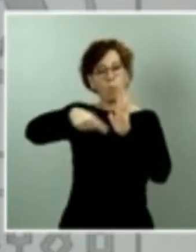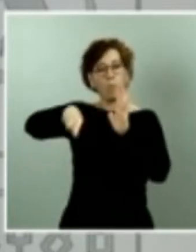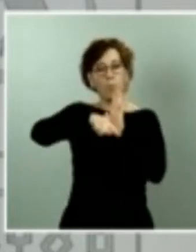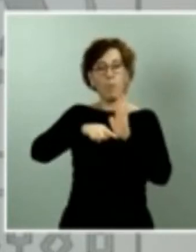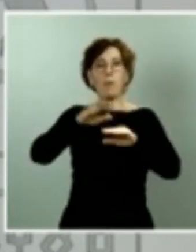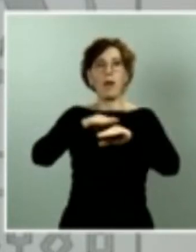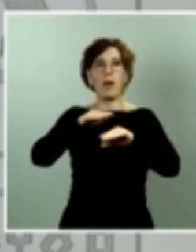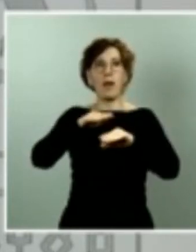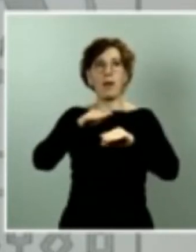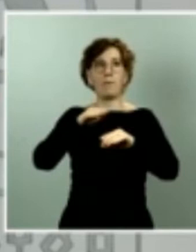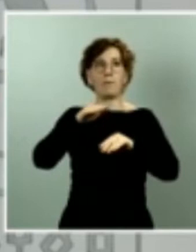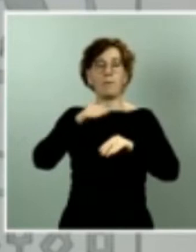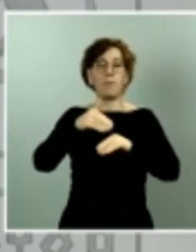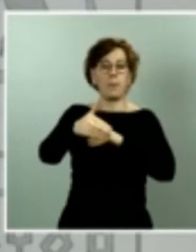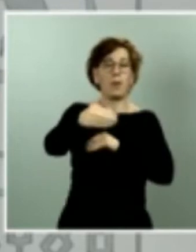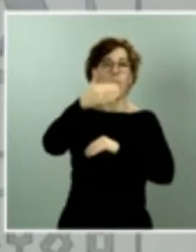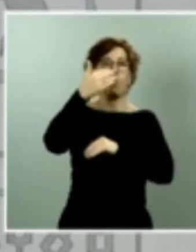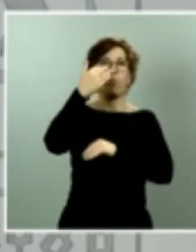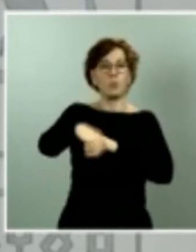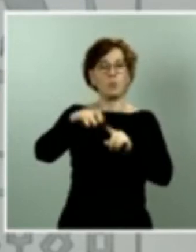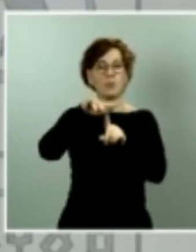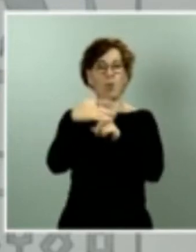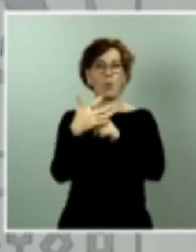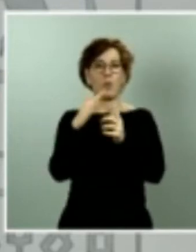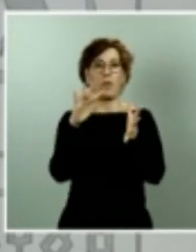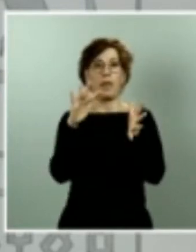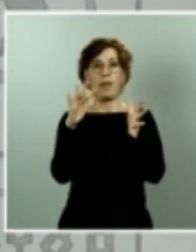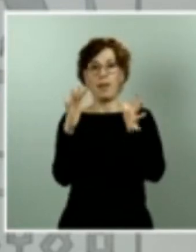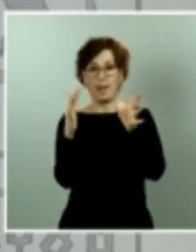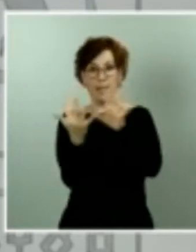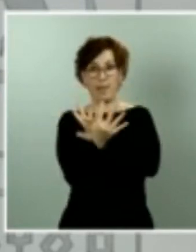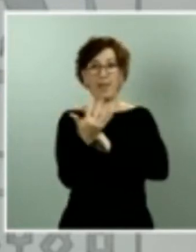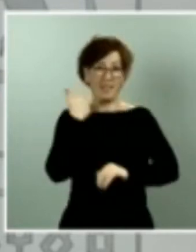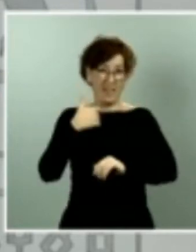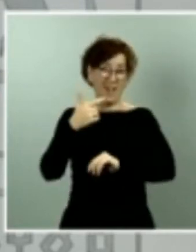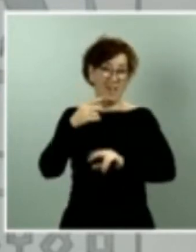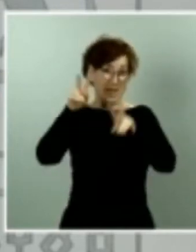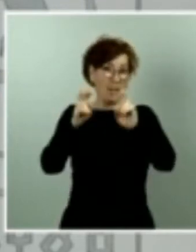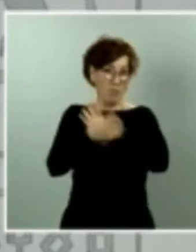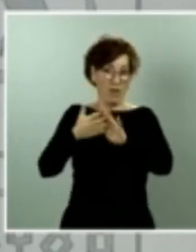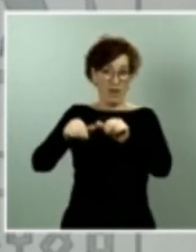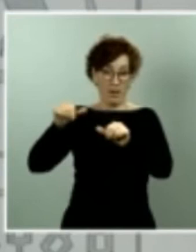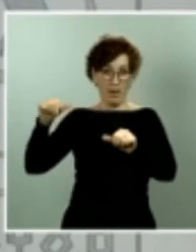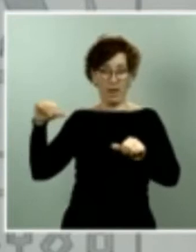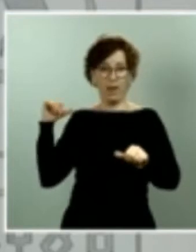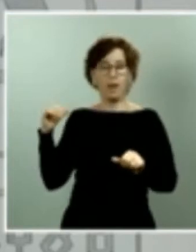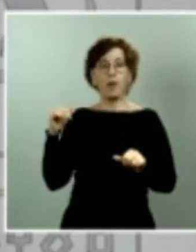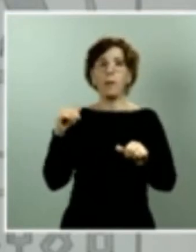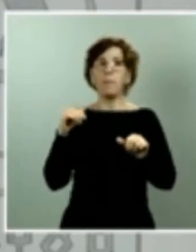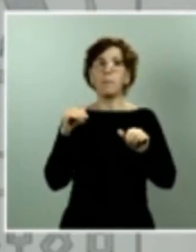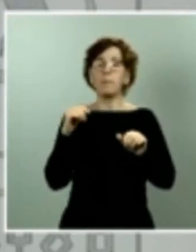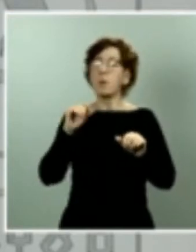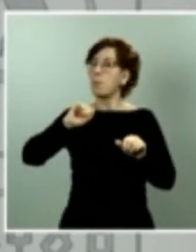para esa transición, que llevamos hablando ya de ella unos cuantos días, pero se deben de garantizar previamente una serie de